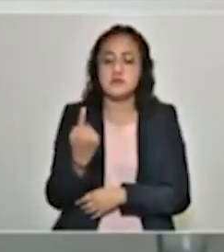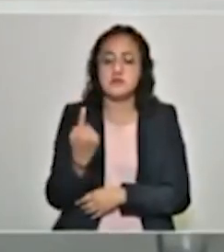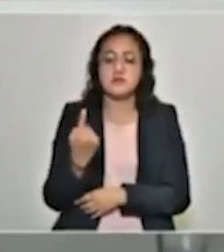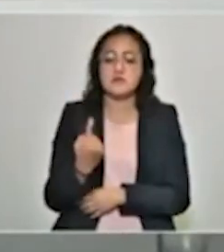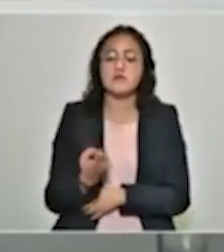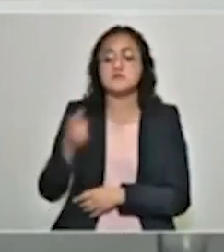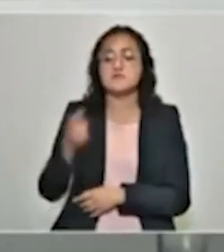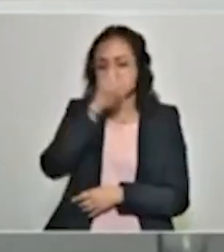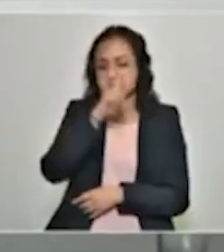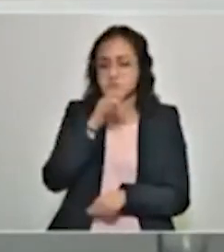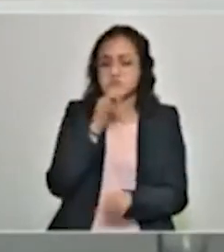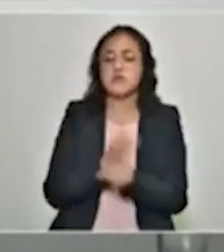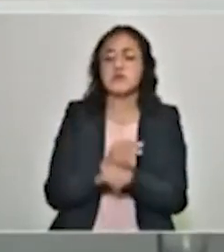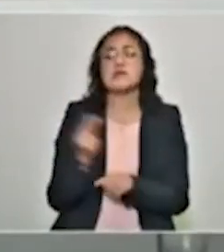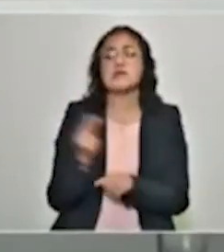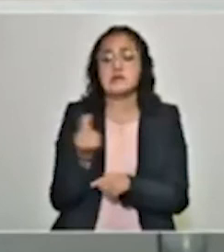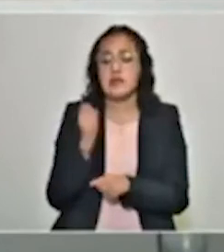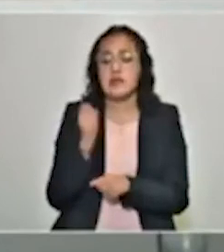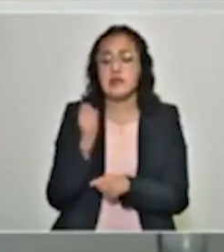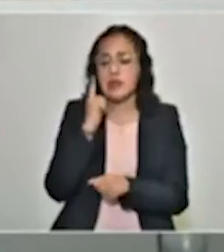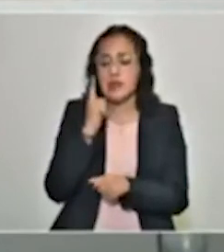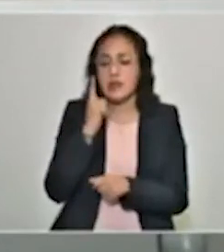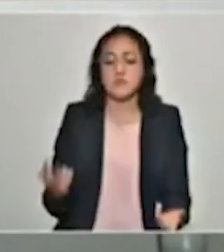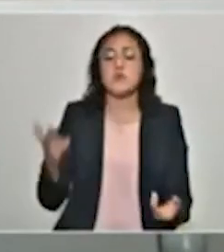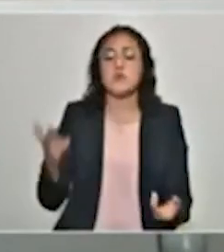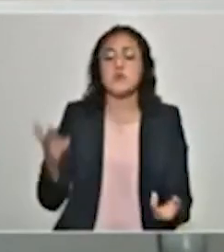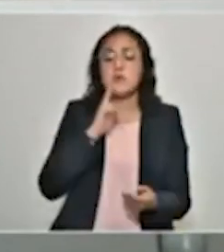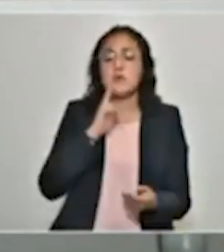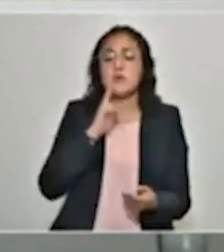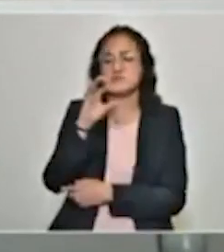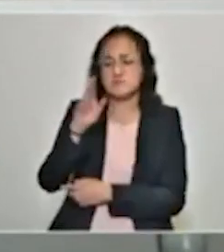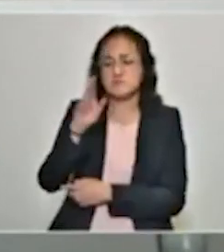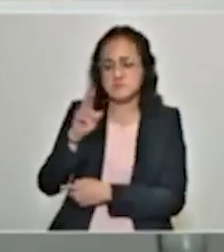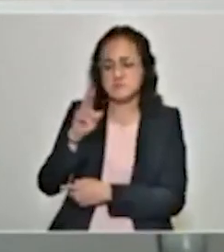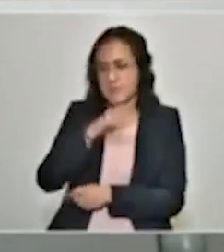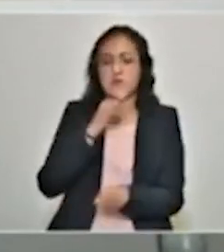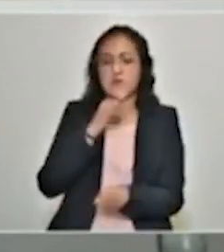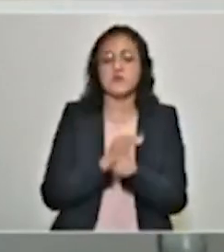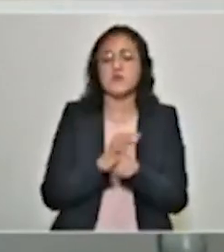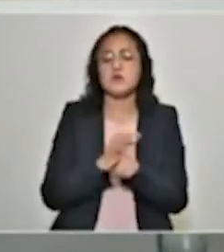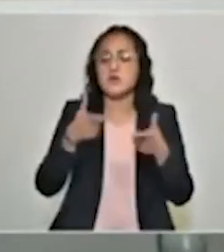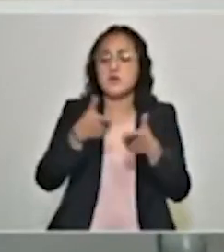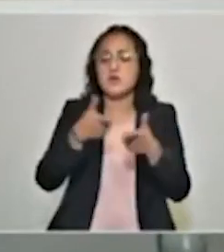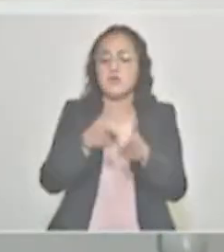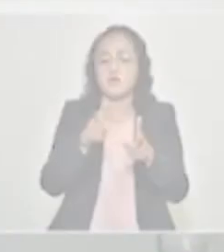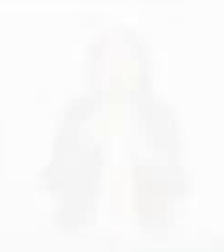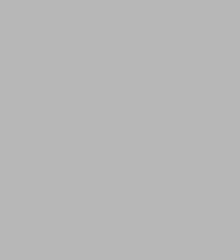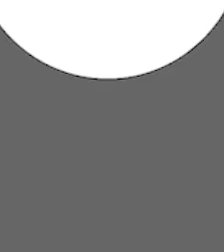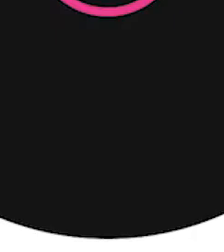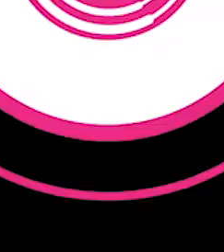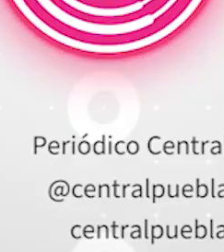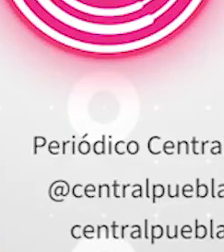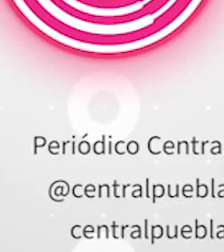nosotros los asesoramos y si es necesario tomamos las muestras PCR para contención de este grupo, gobernador.